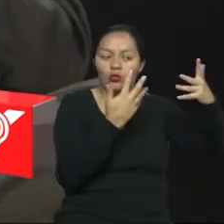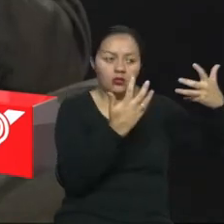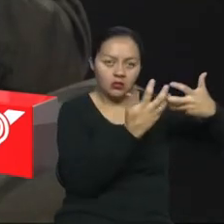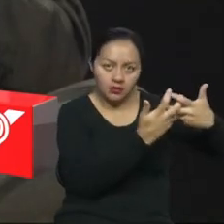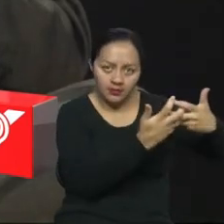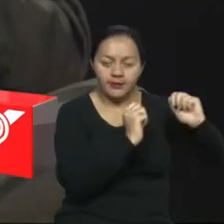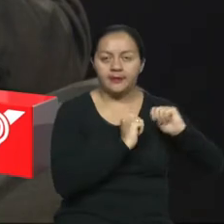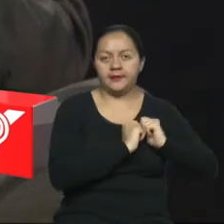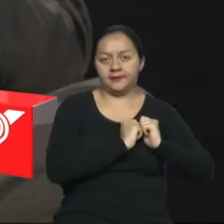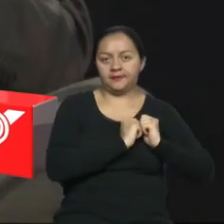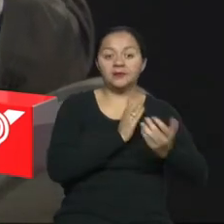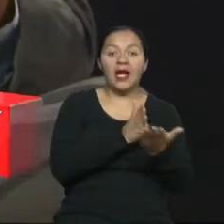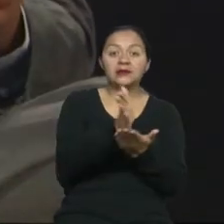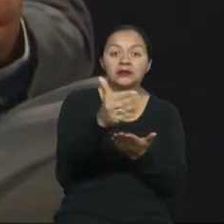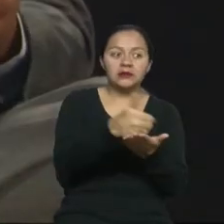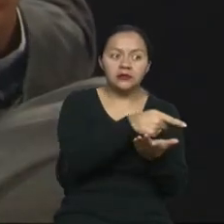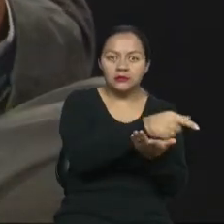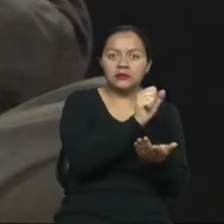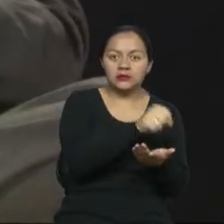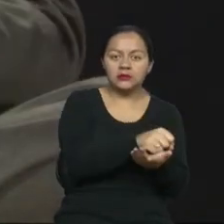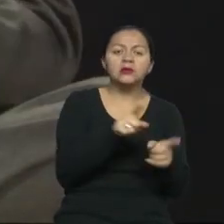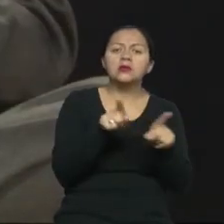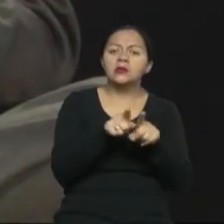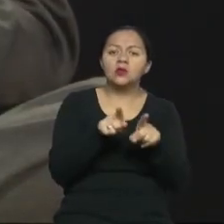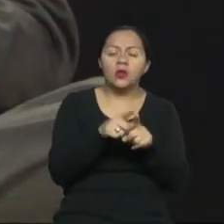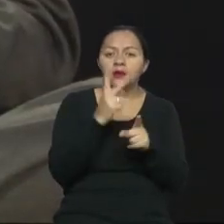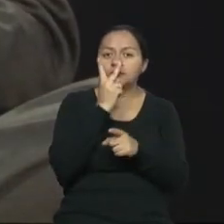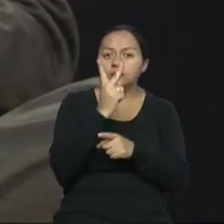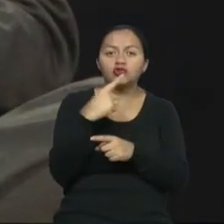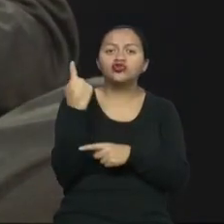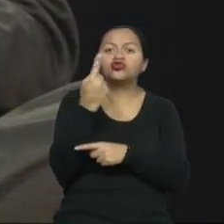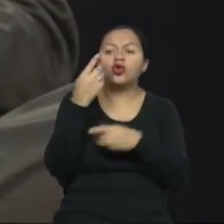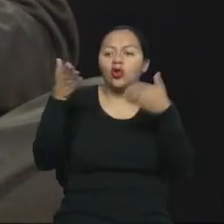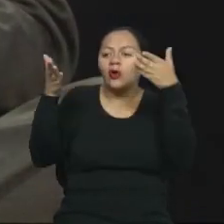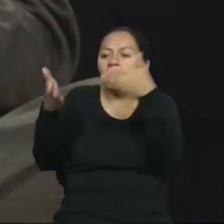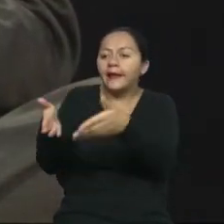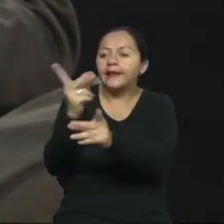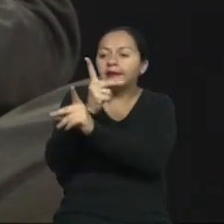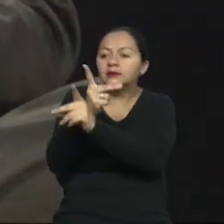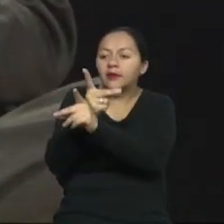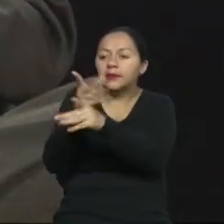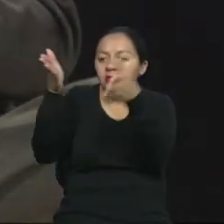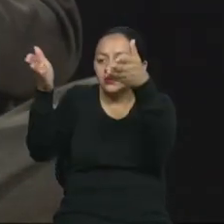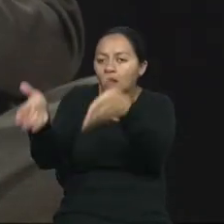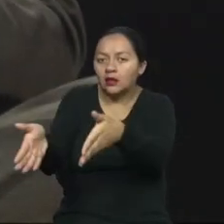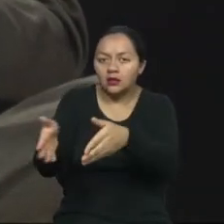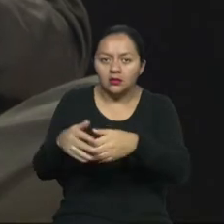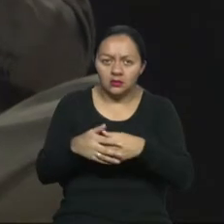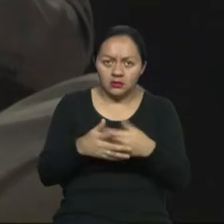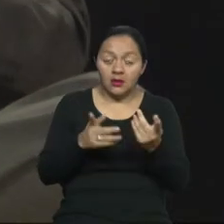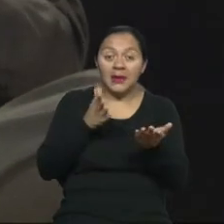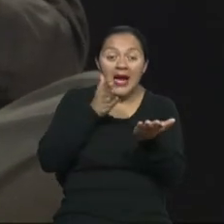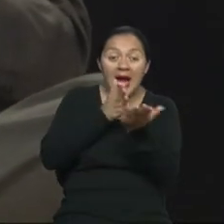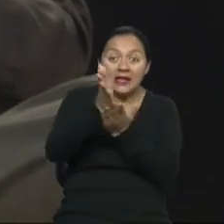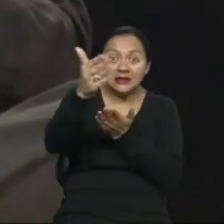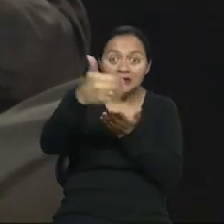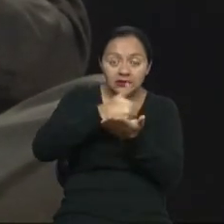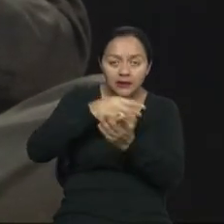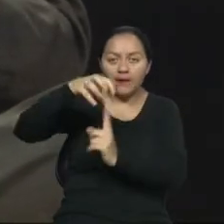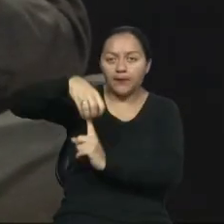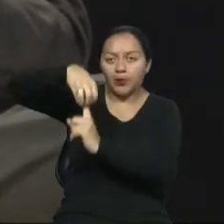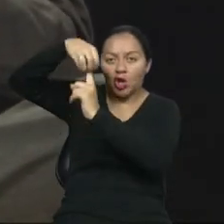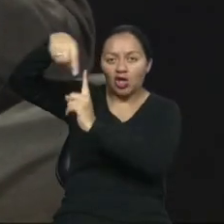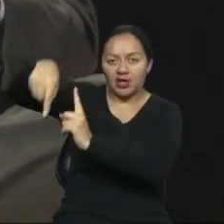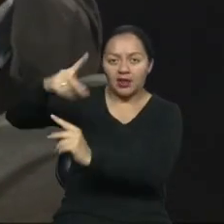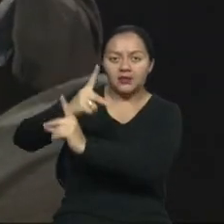parámetros de accesibilidad. Como dijo Gaby, no son solo para personas con discapacidad. Sí, la accesibilidad prioriza a las